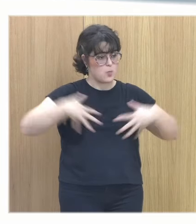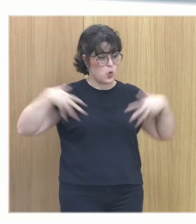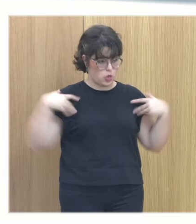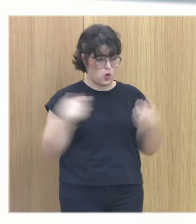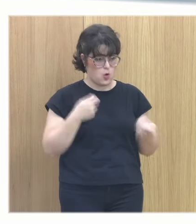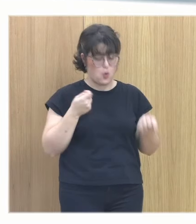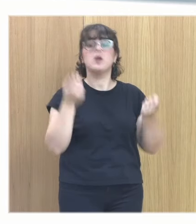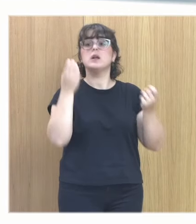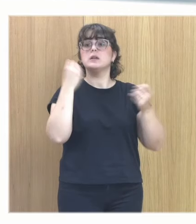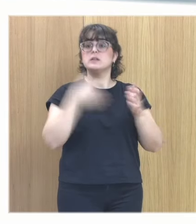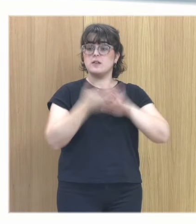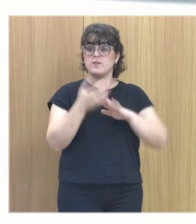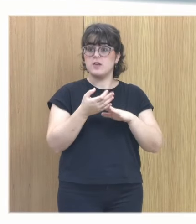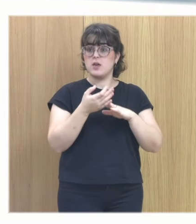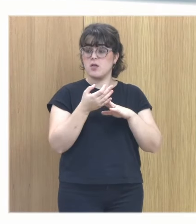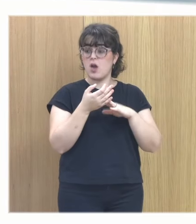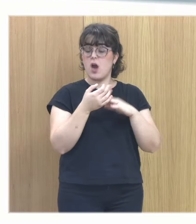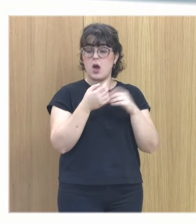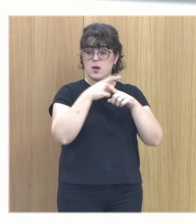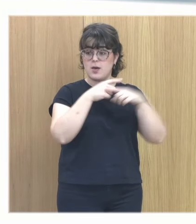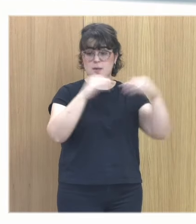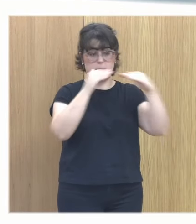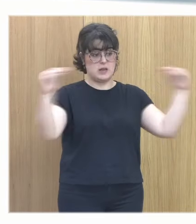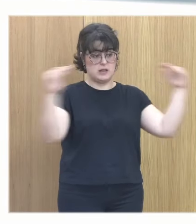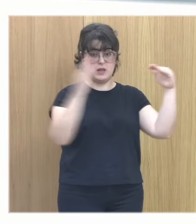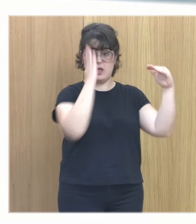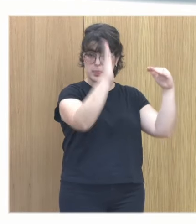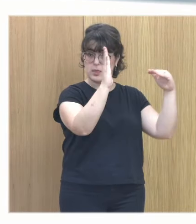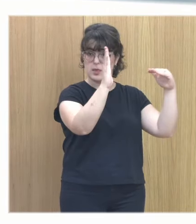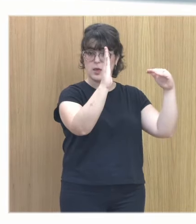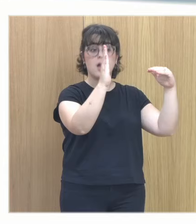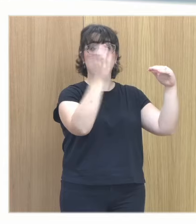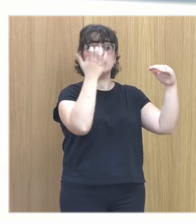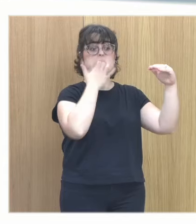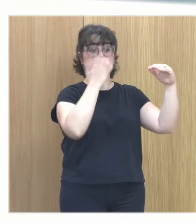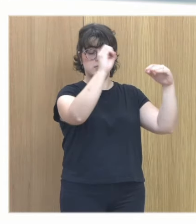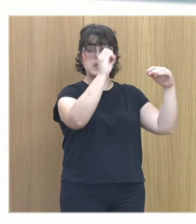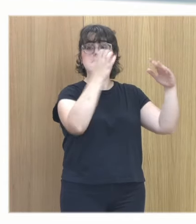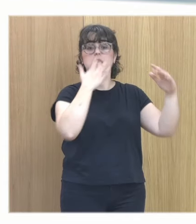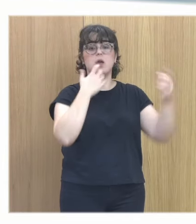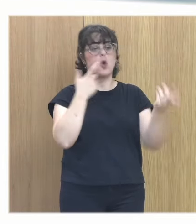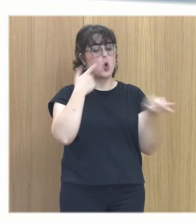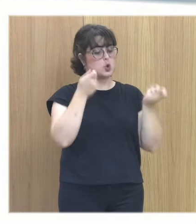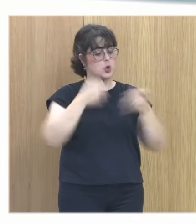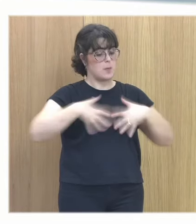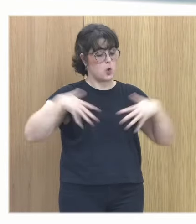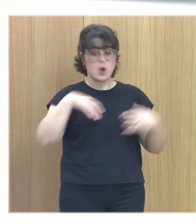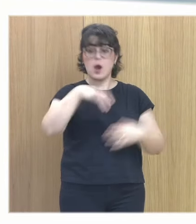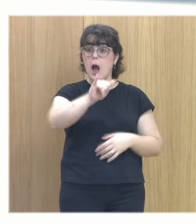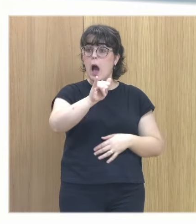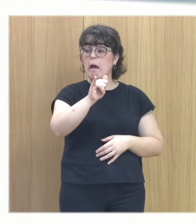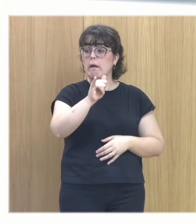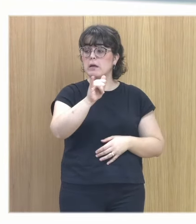el punto este del centro en esta en esta raya que tenemos aquí cuando una persona está regulada emocionalmente digamos que